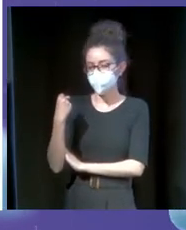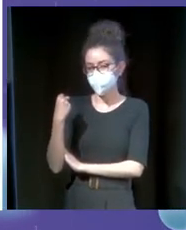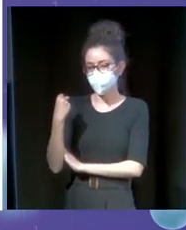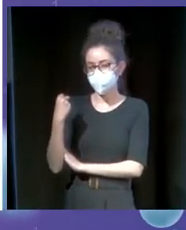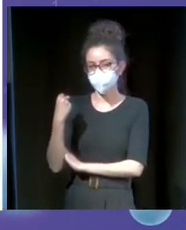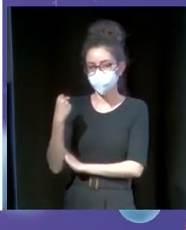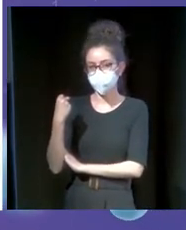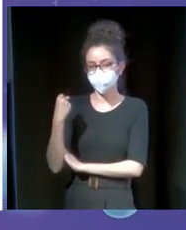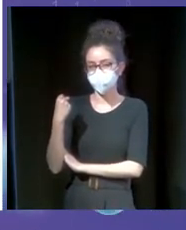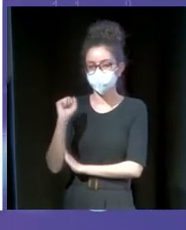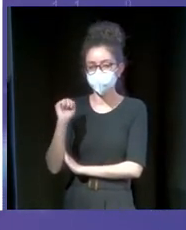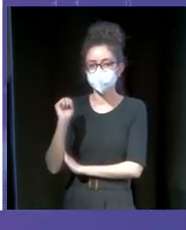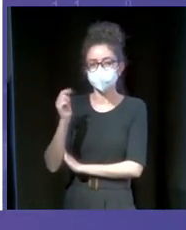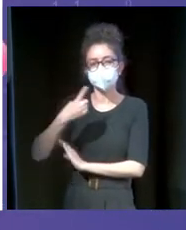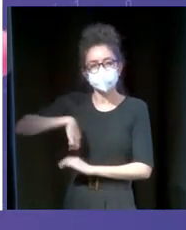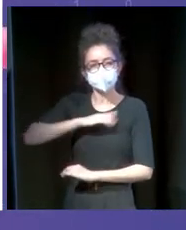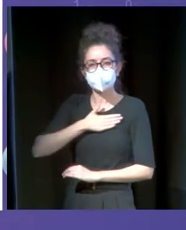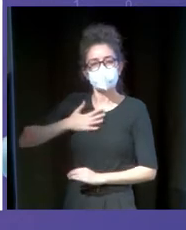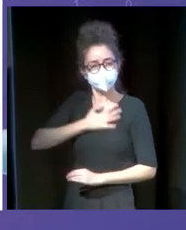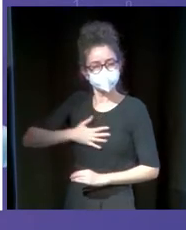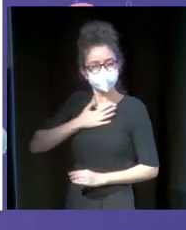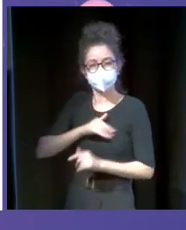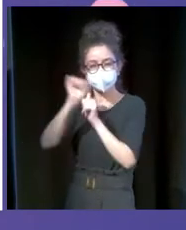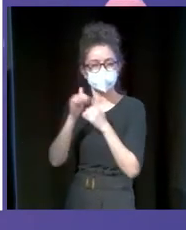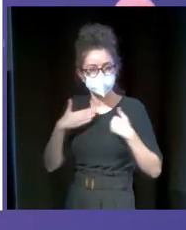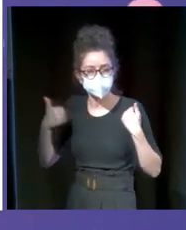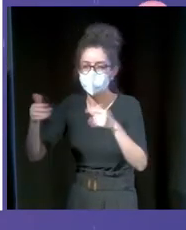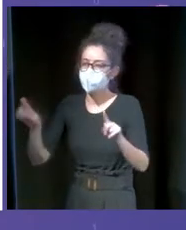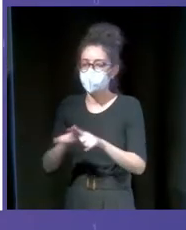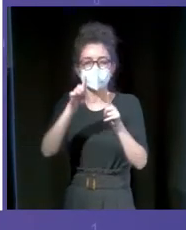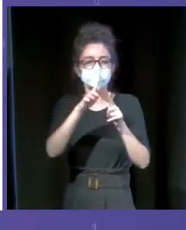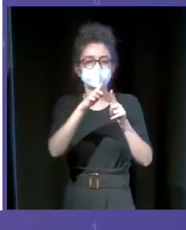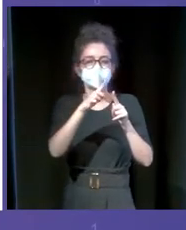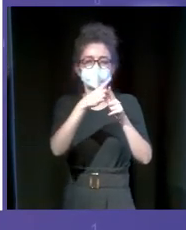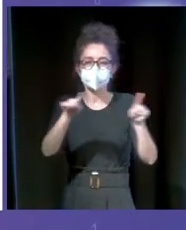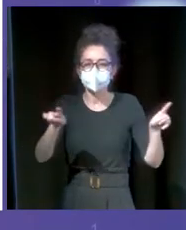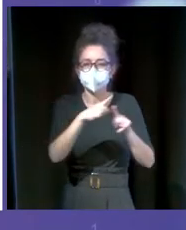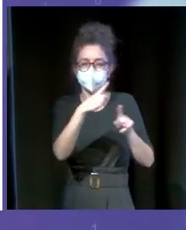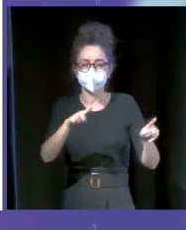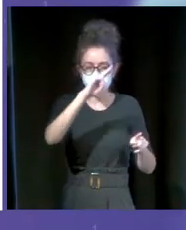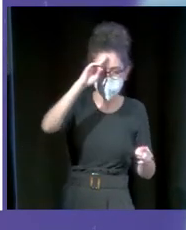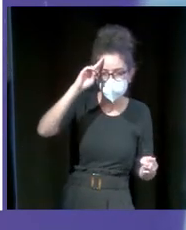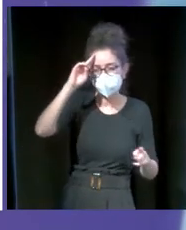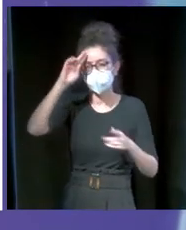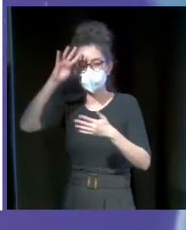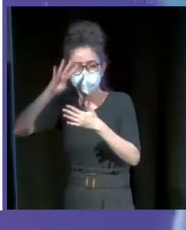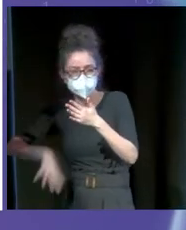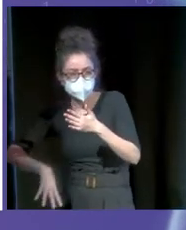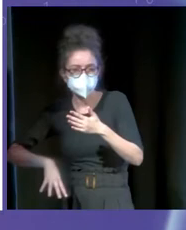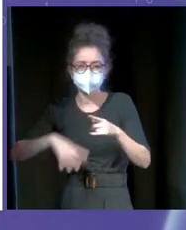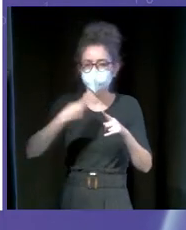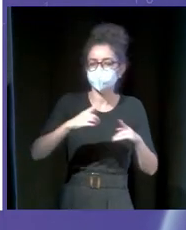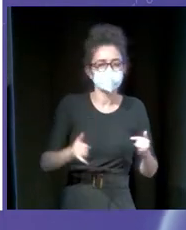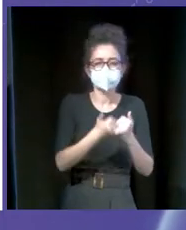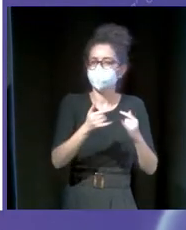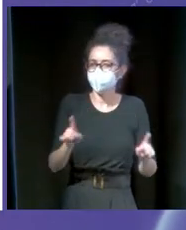satisfagamos de cualquier forma. Ya quiera un concierto en Madrid, quiera un concierto en Barcelona o quiera un concierto en Santa Cruz